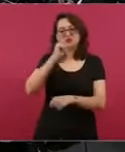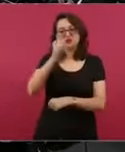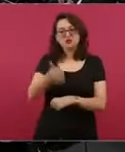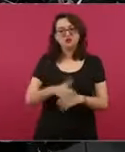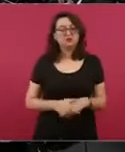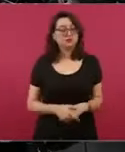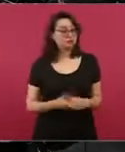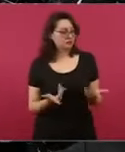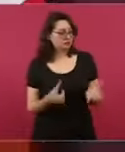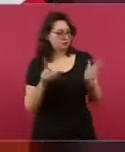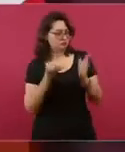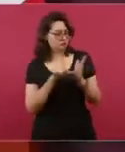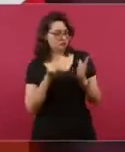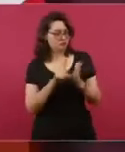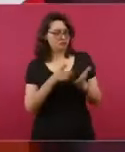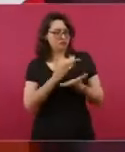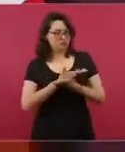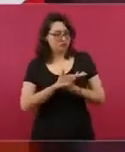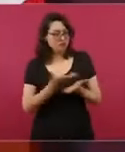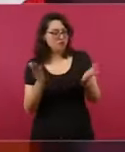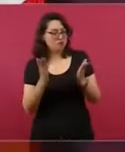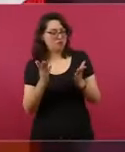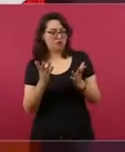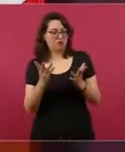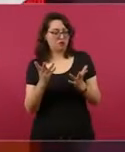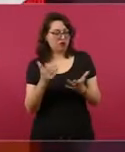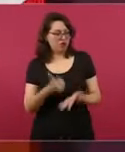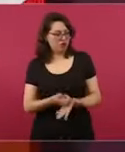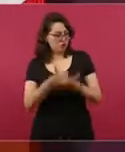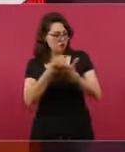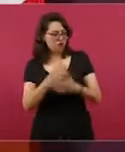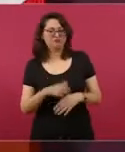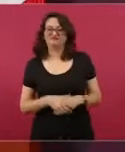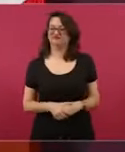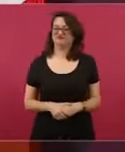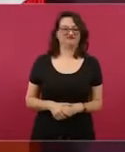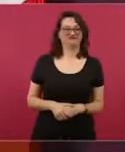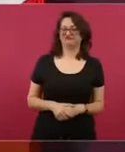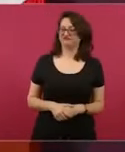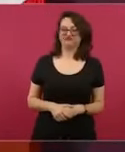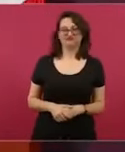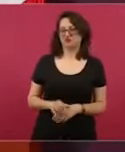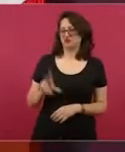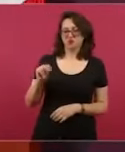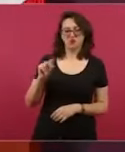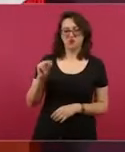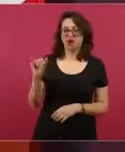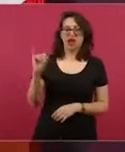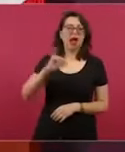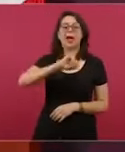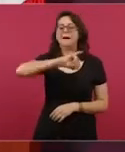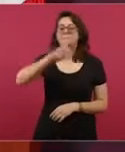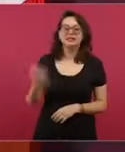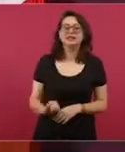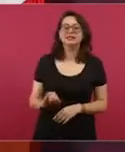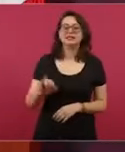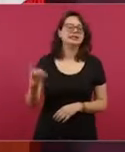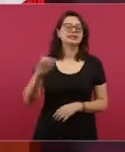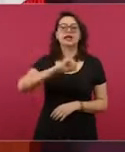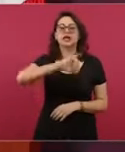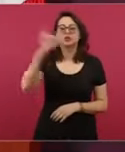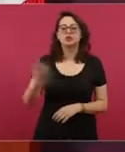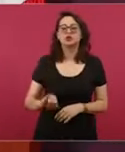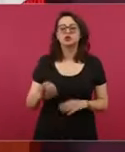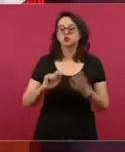programas sociales se contraponen a combatir el trabajo. Y porque jamás, jamás, de los jamases, un programa